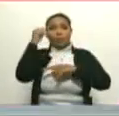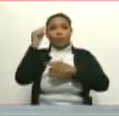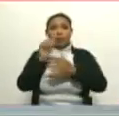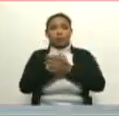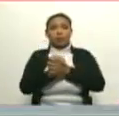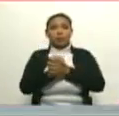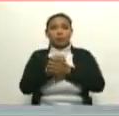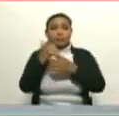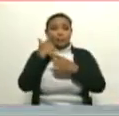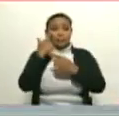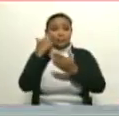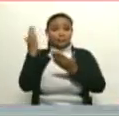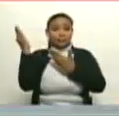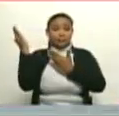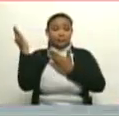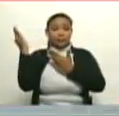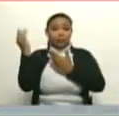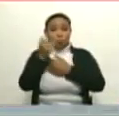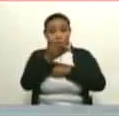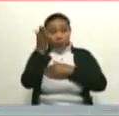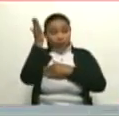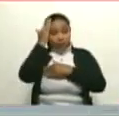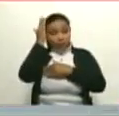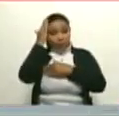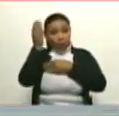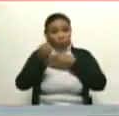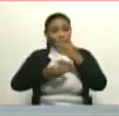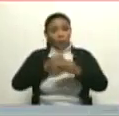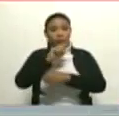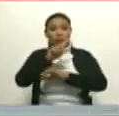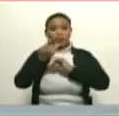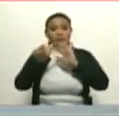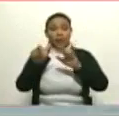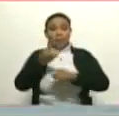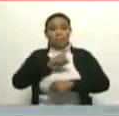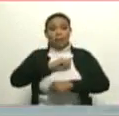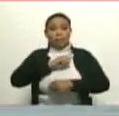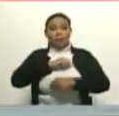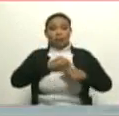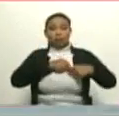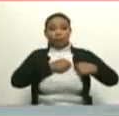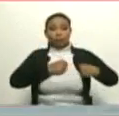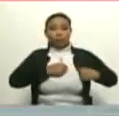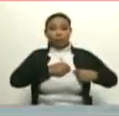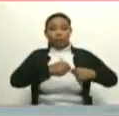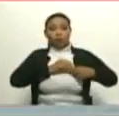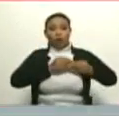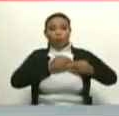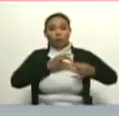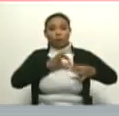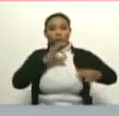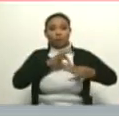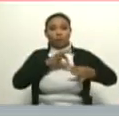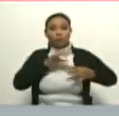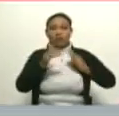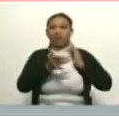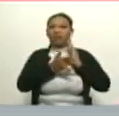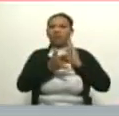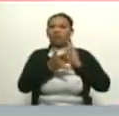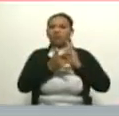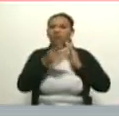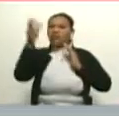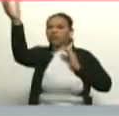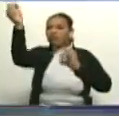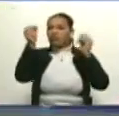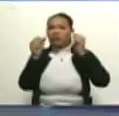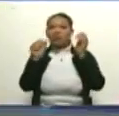Tomen nota, pues. Para que sean serios. 16 marcapasos. ¿Verdad? Y esa tecnología la estamos trayendo de